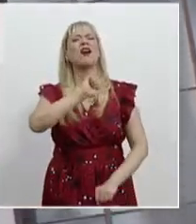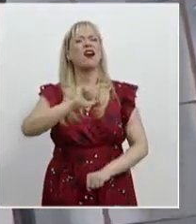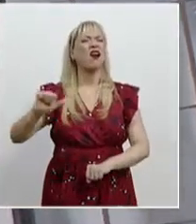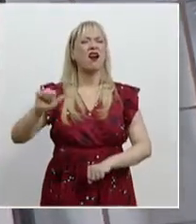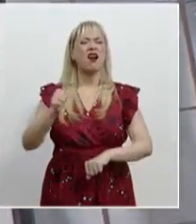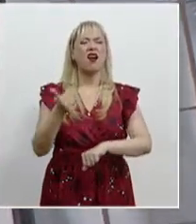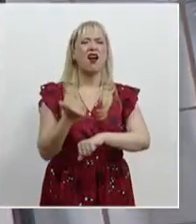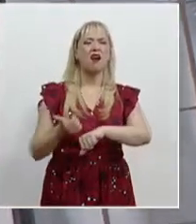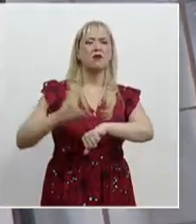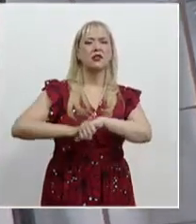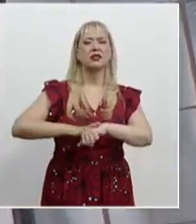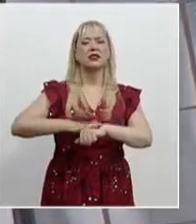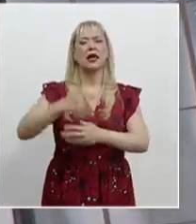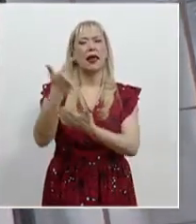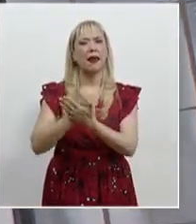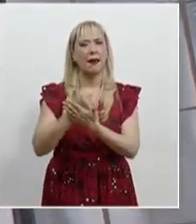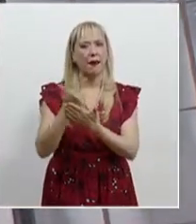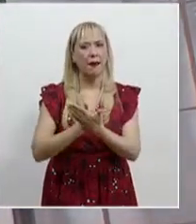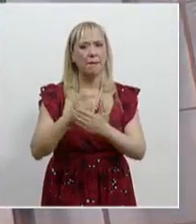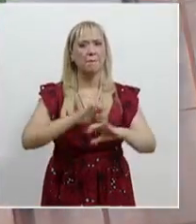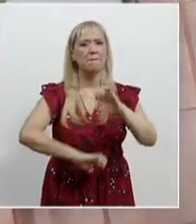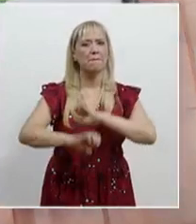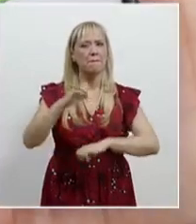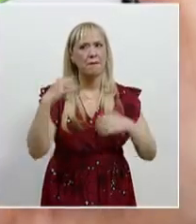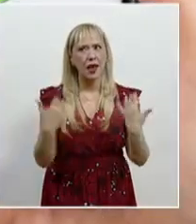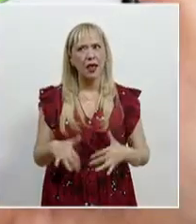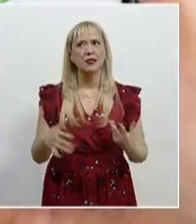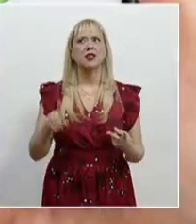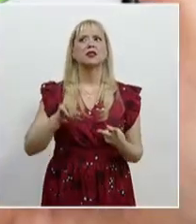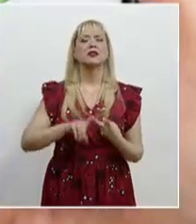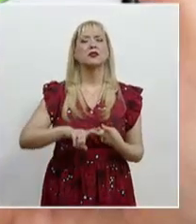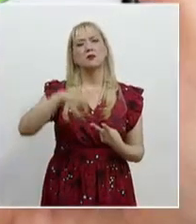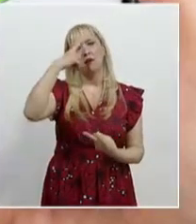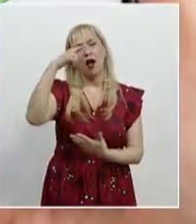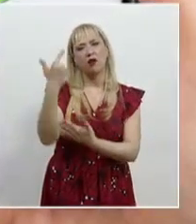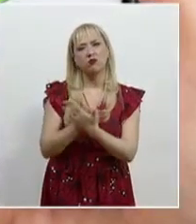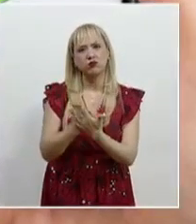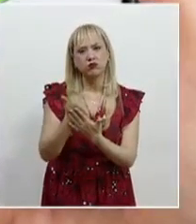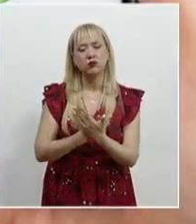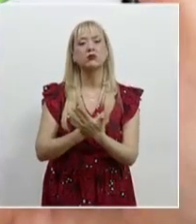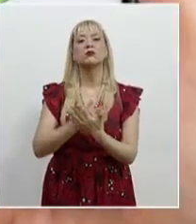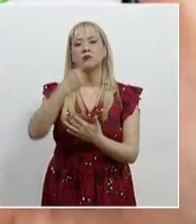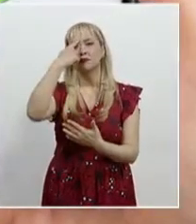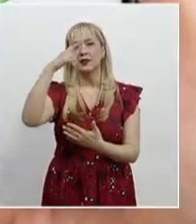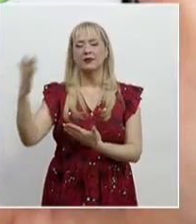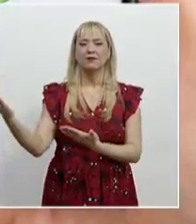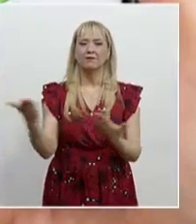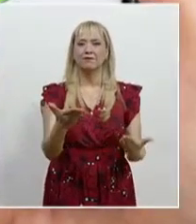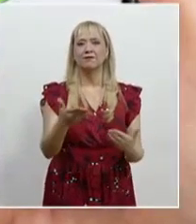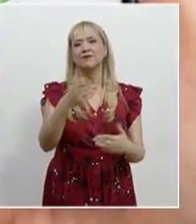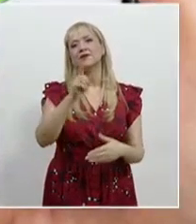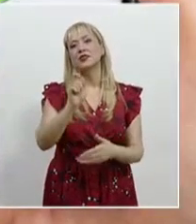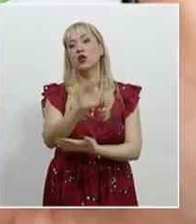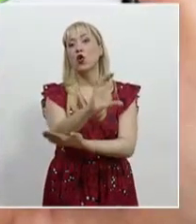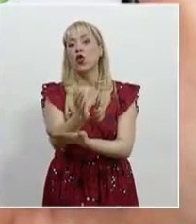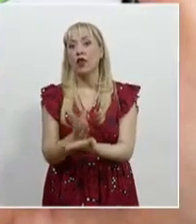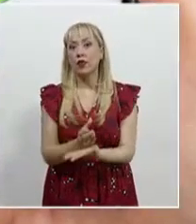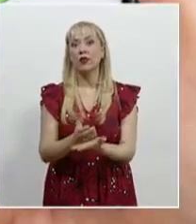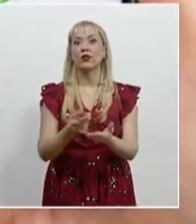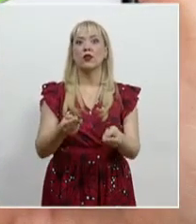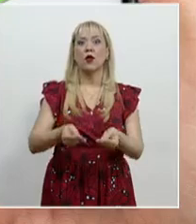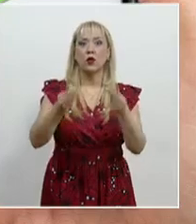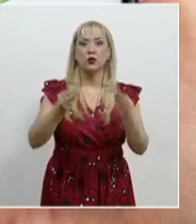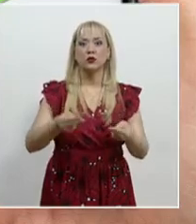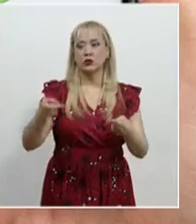financiera, jurídica o contable a formar parte del registro de especialistas de concursos mercantiles. Este